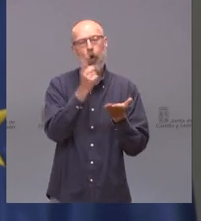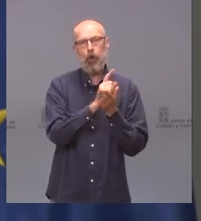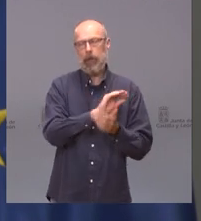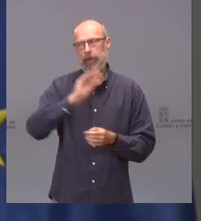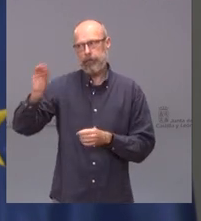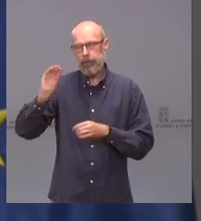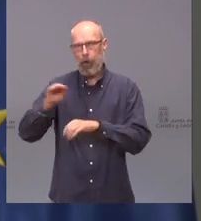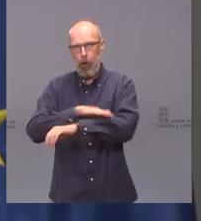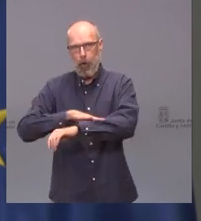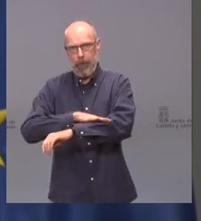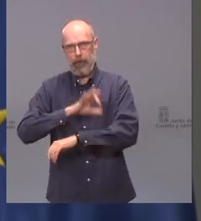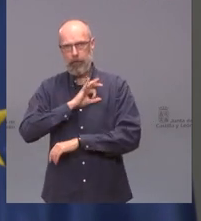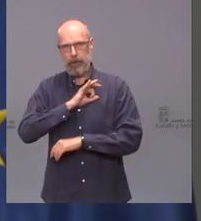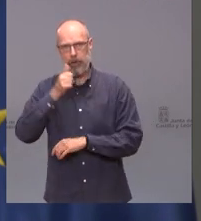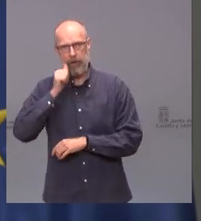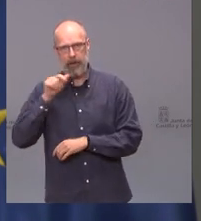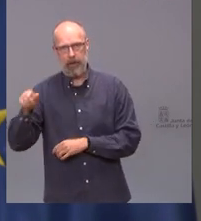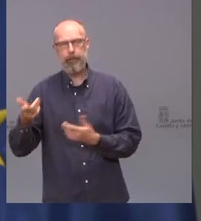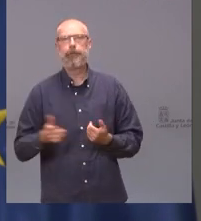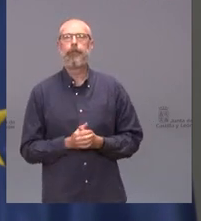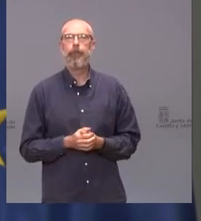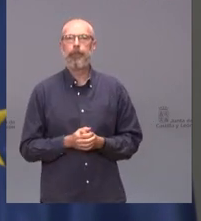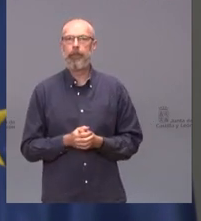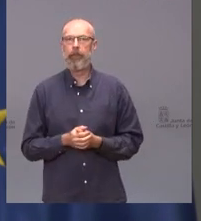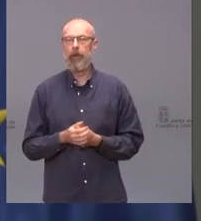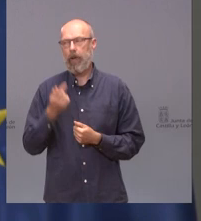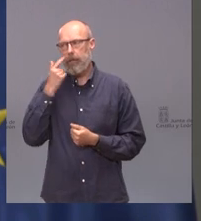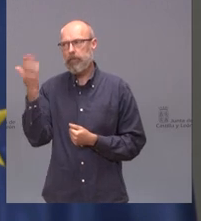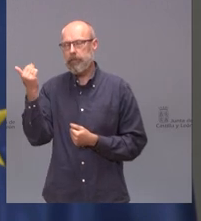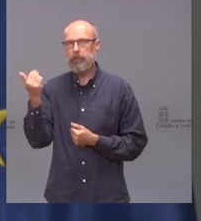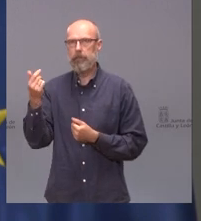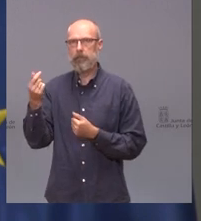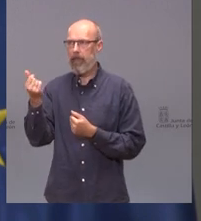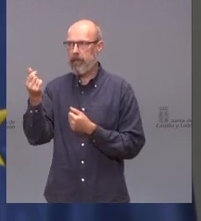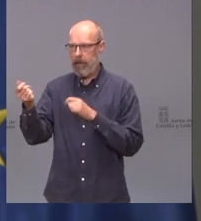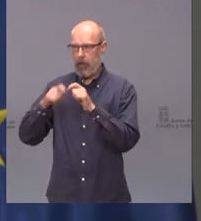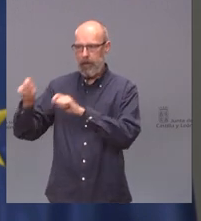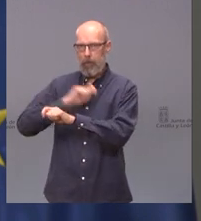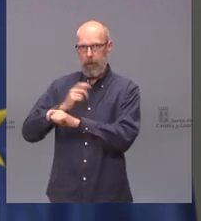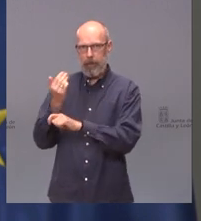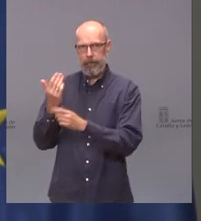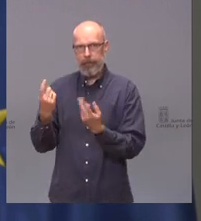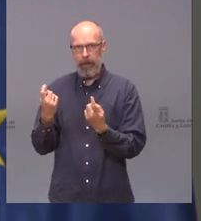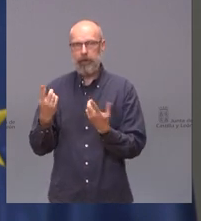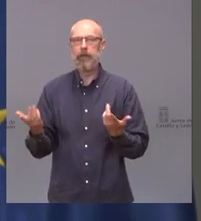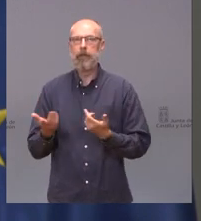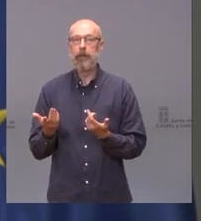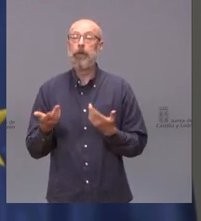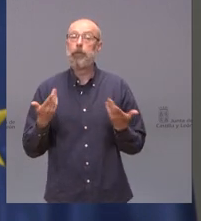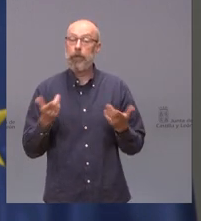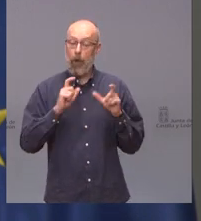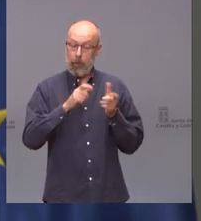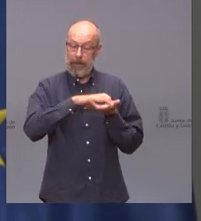Gobierno del señor Sánchez, para exigirle esta liquidación. Por tanto, la Junta de Castilla y León